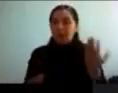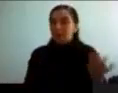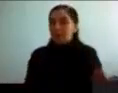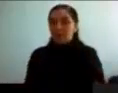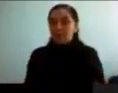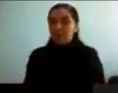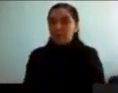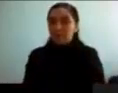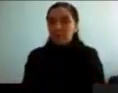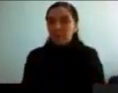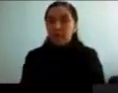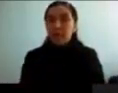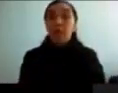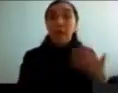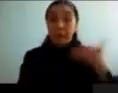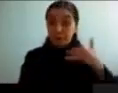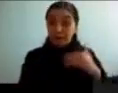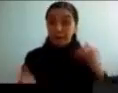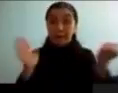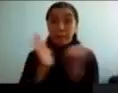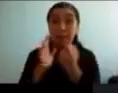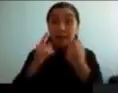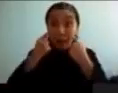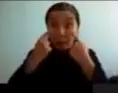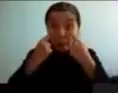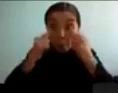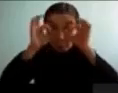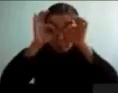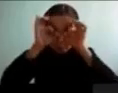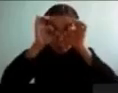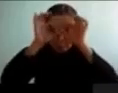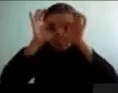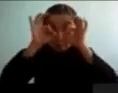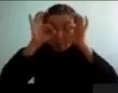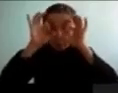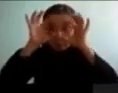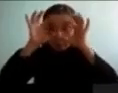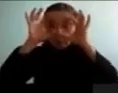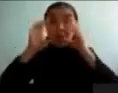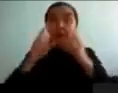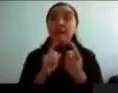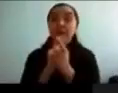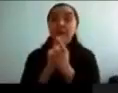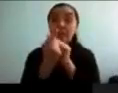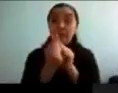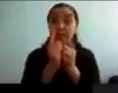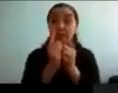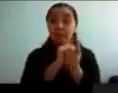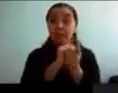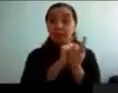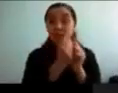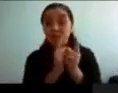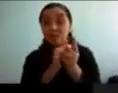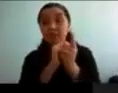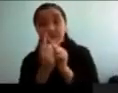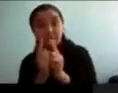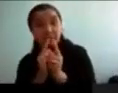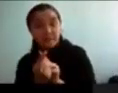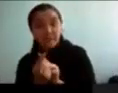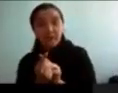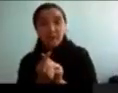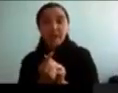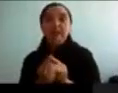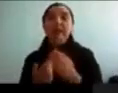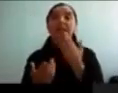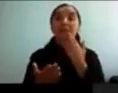popular se modificó de manera muy selectiva en los grupos con déficit tanto en la variabilidad de tiempo de reacción como en la conducta durante la tarea.